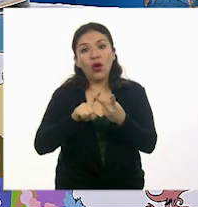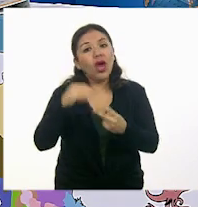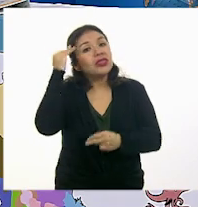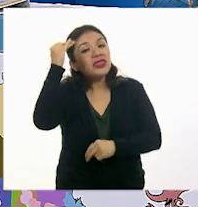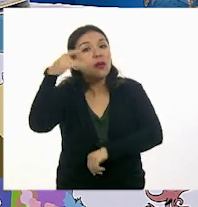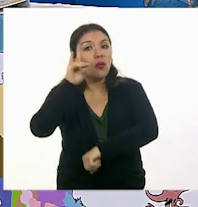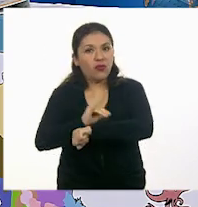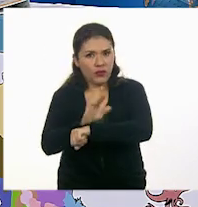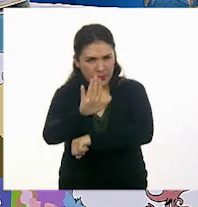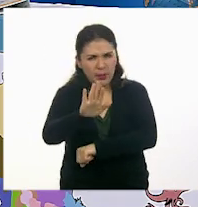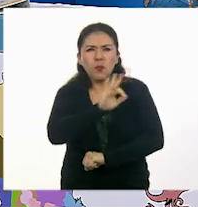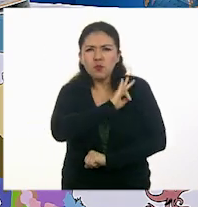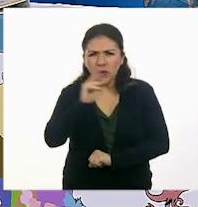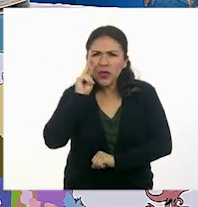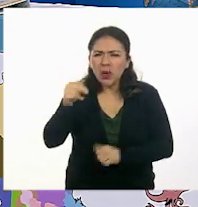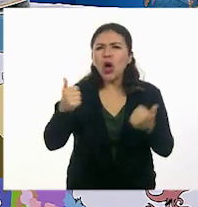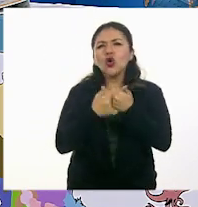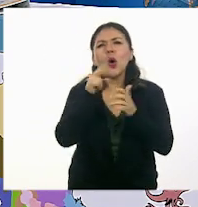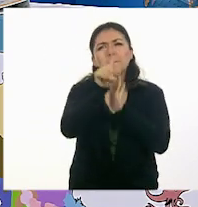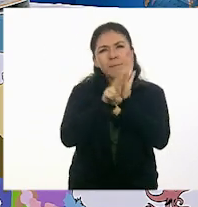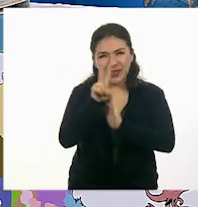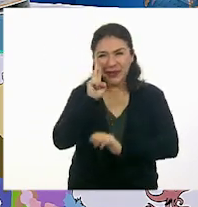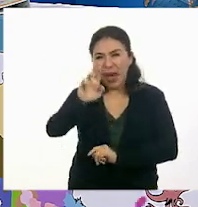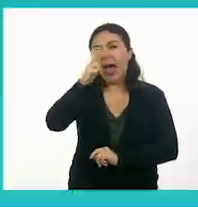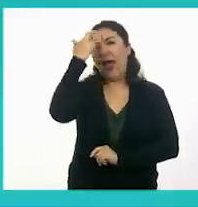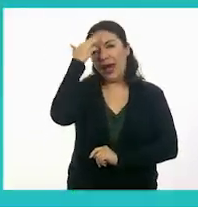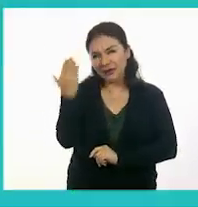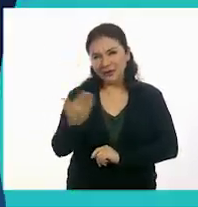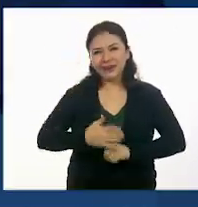Pero, ¿qué te parece si mejor recordamos mediante este video?